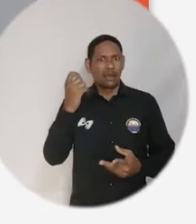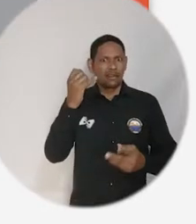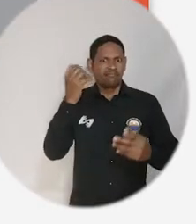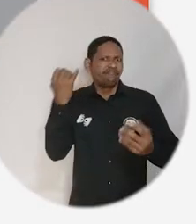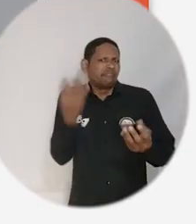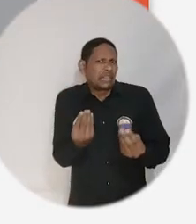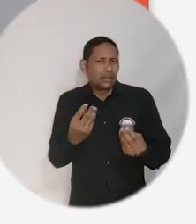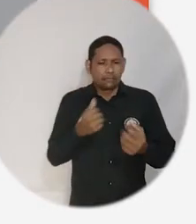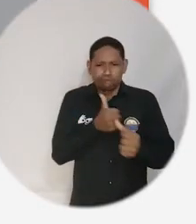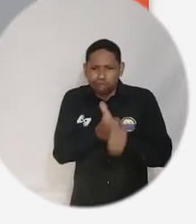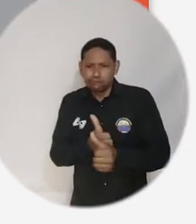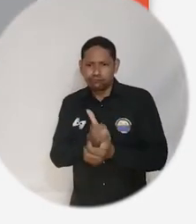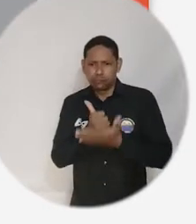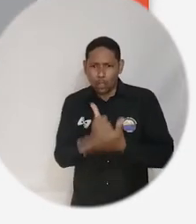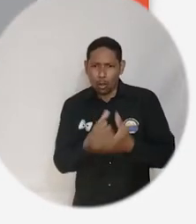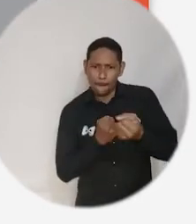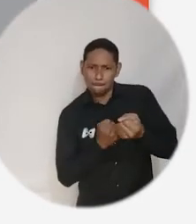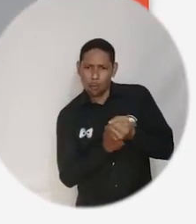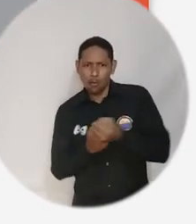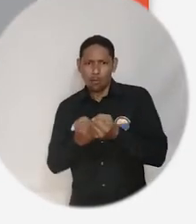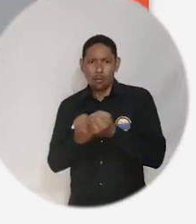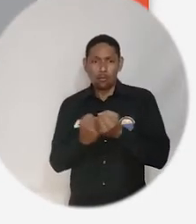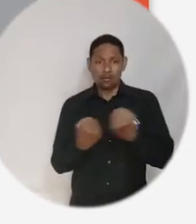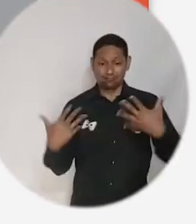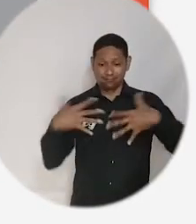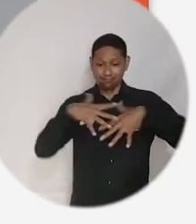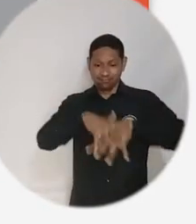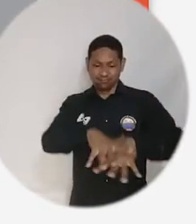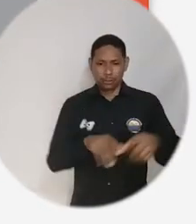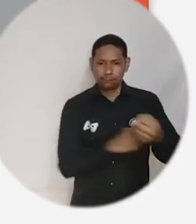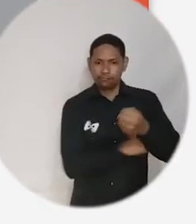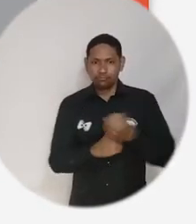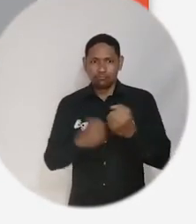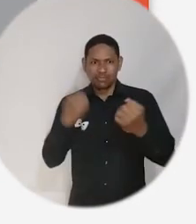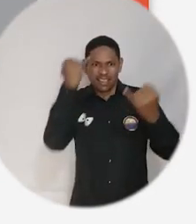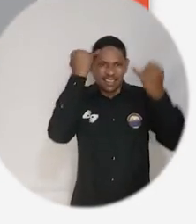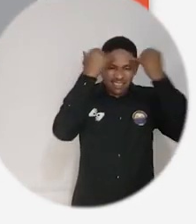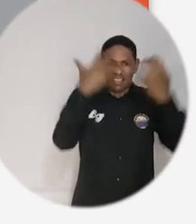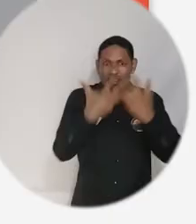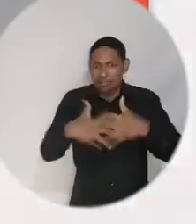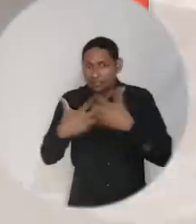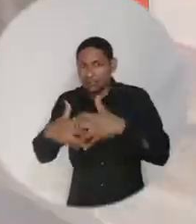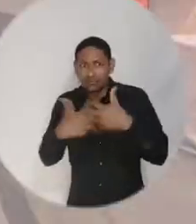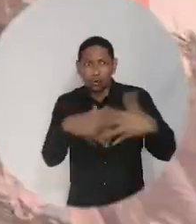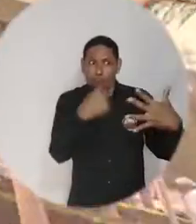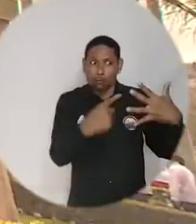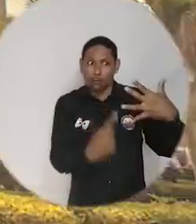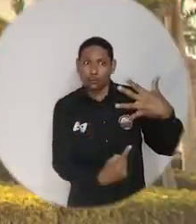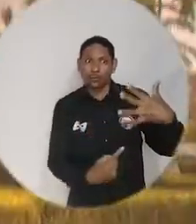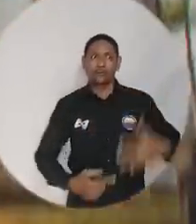semilla y soporte, ofrecer mentorías y establecer una red de apoyo para las ideas de negocio.